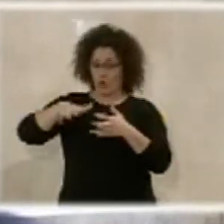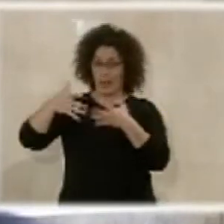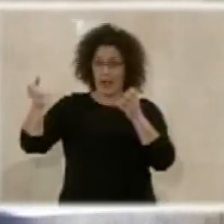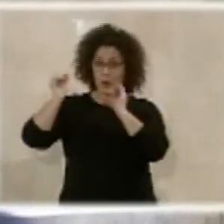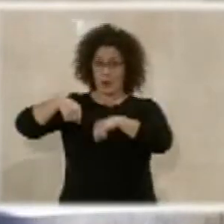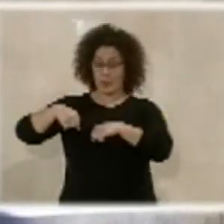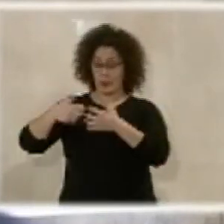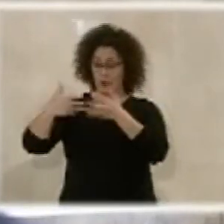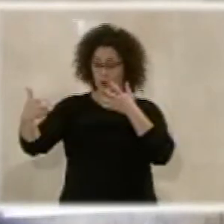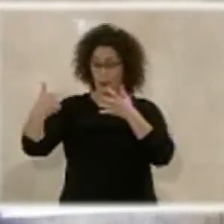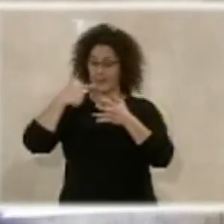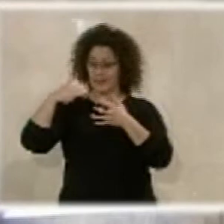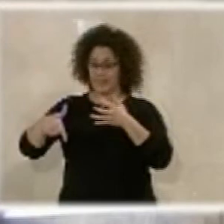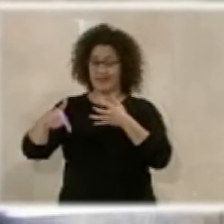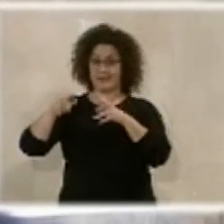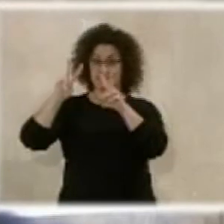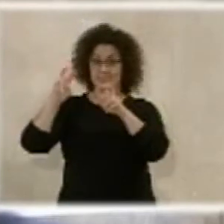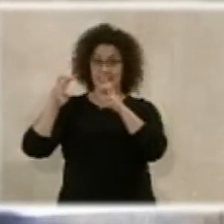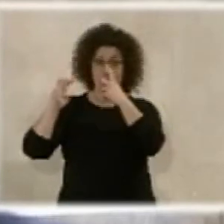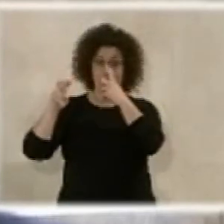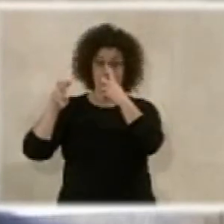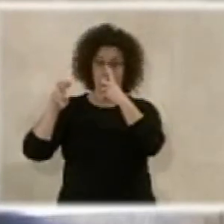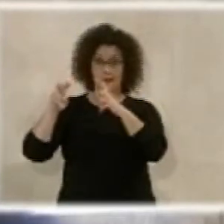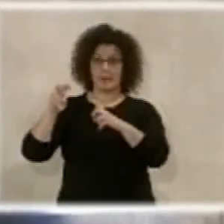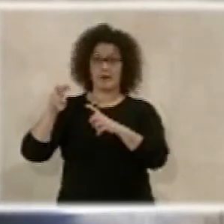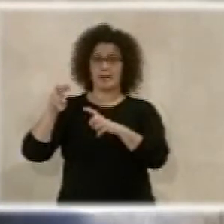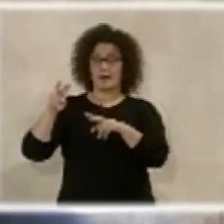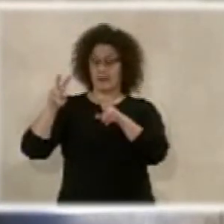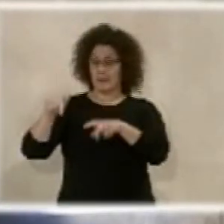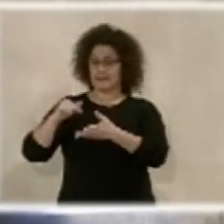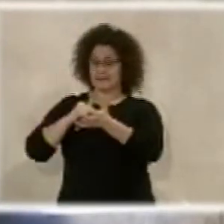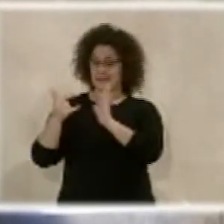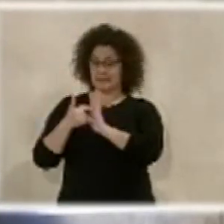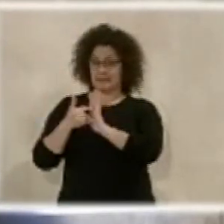acuerdos lo que sería referente al sistema